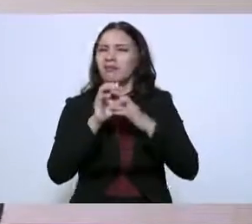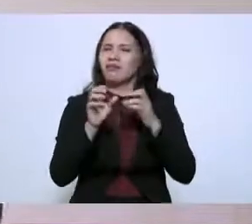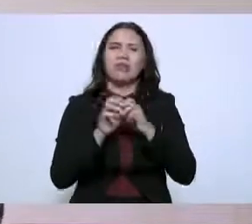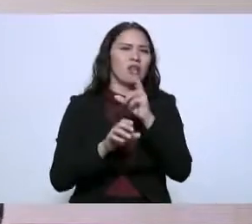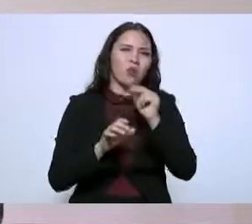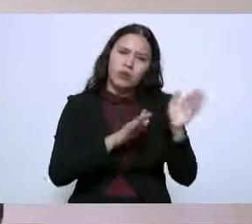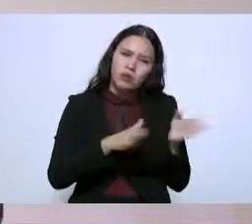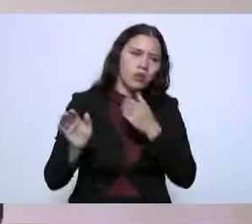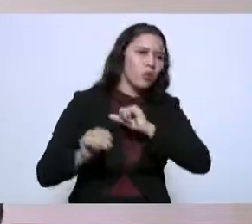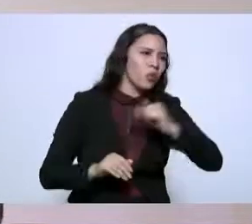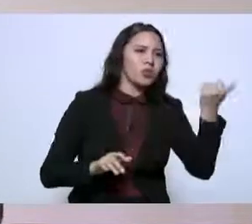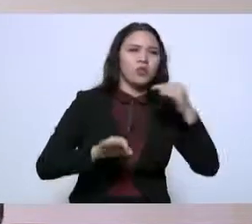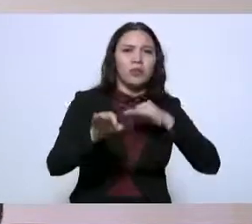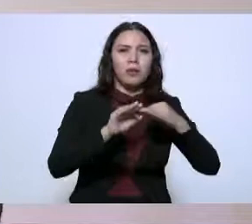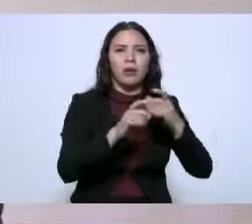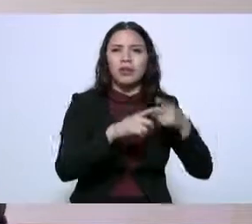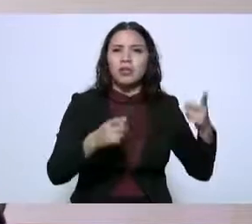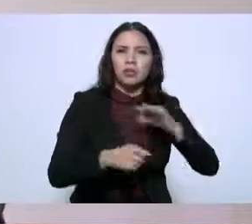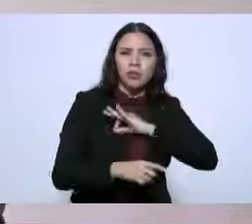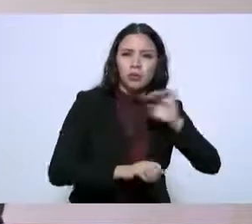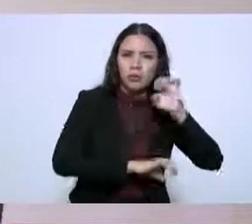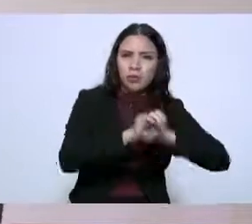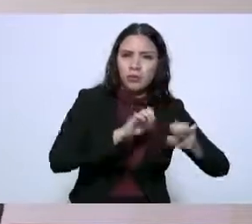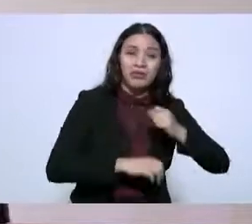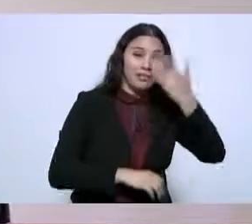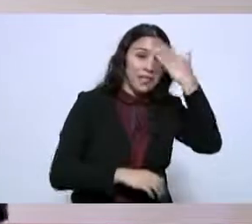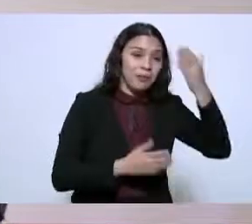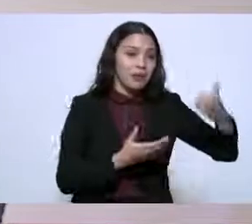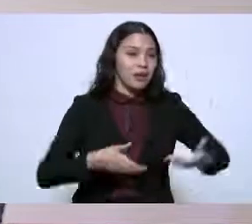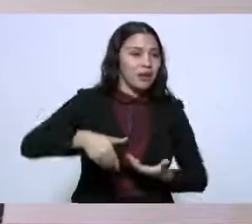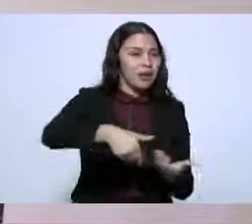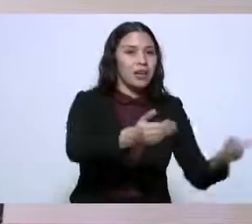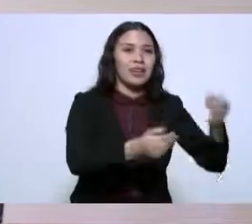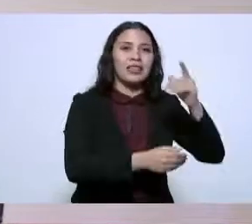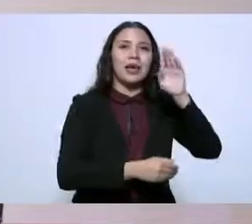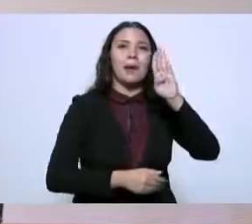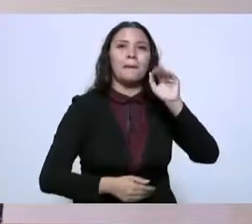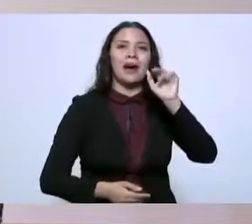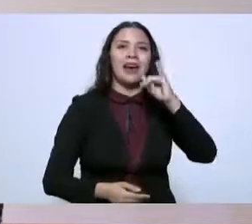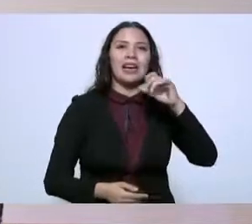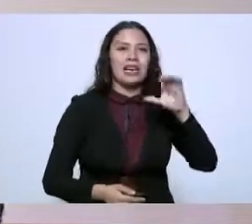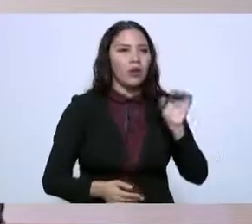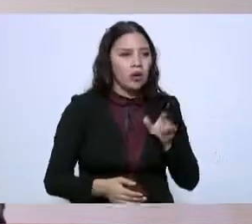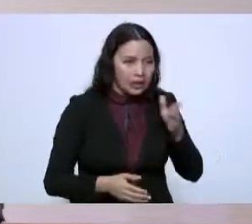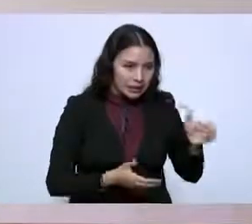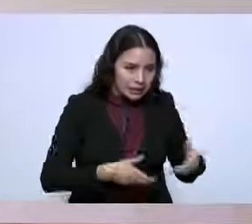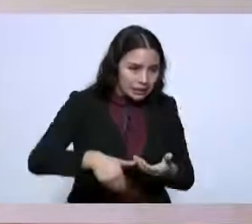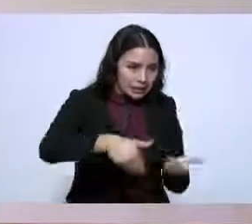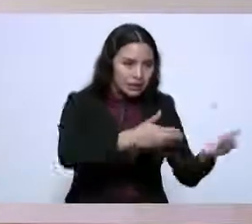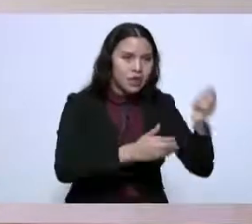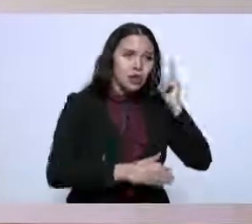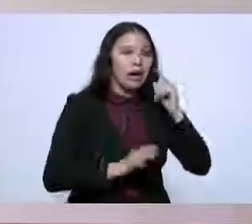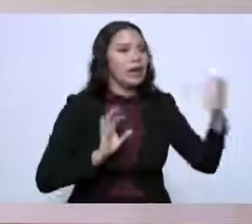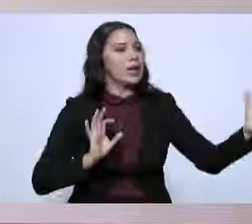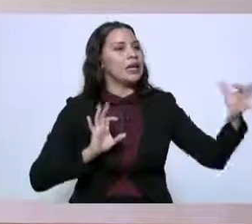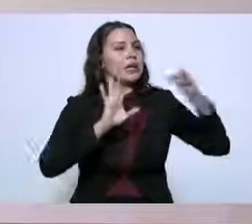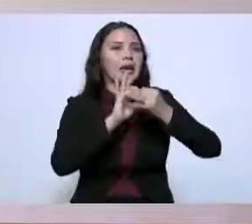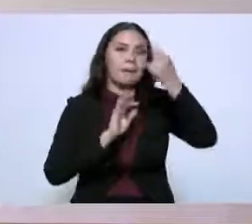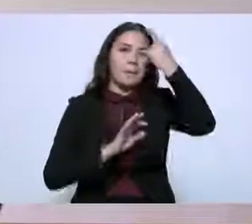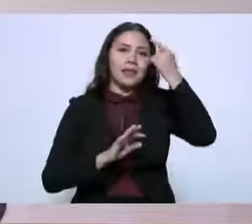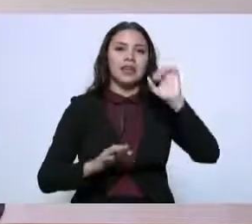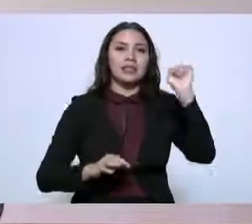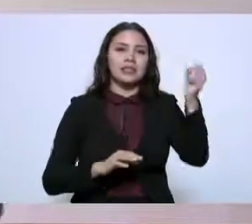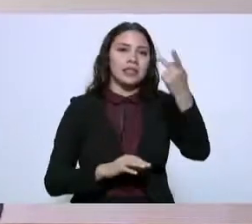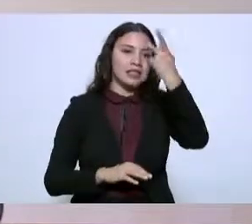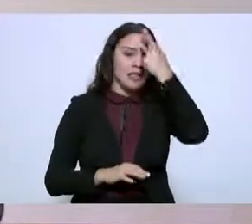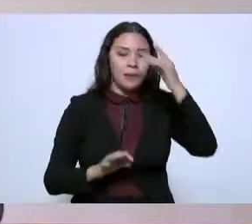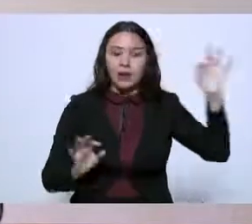El desarrollo que se está dando ahorita en la autopista del Bajío, también con la intención de acercar el Bajío y San Luis Potosí a